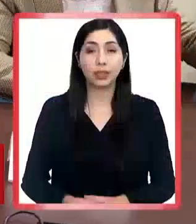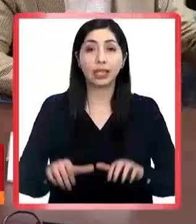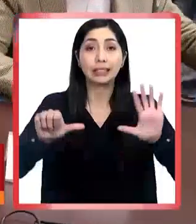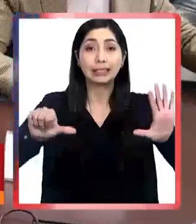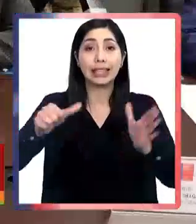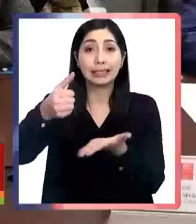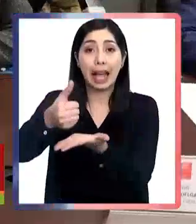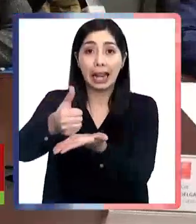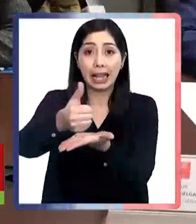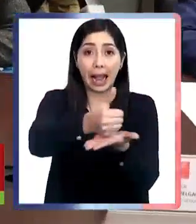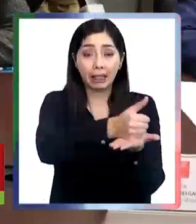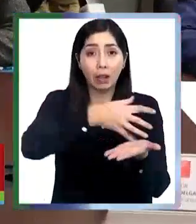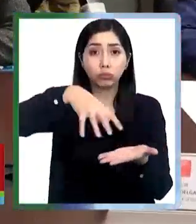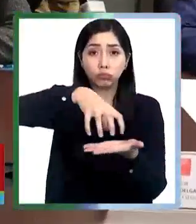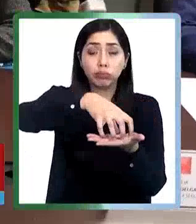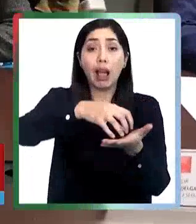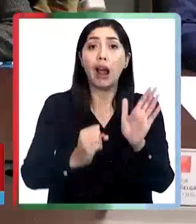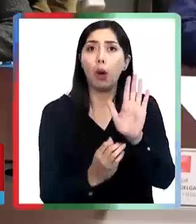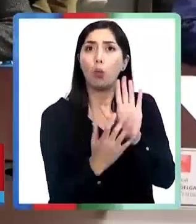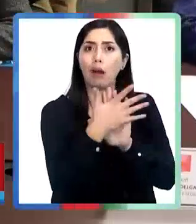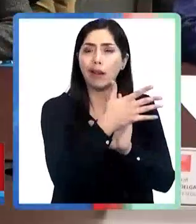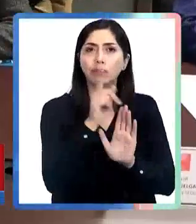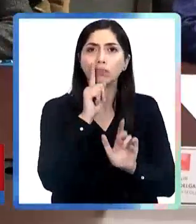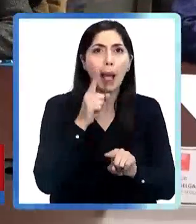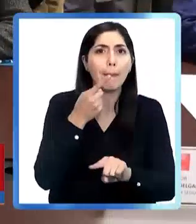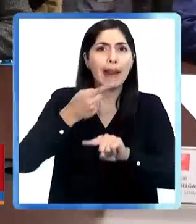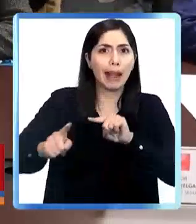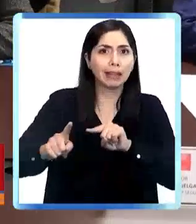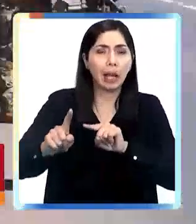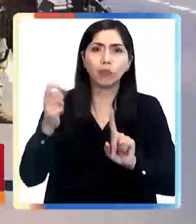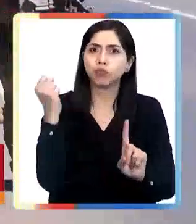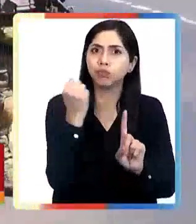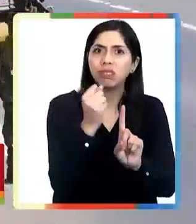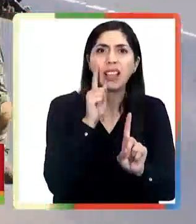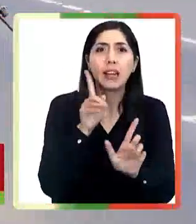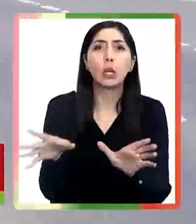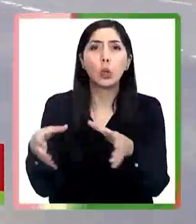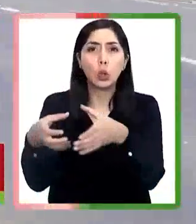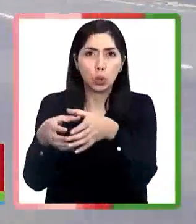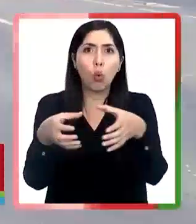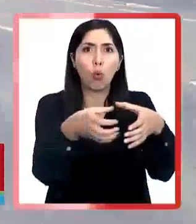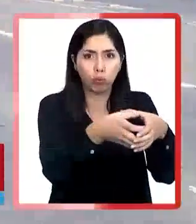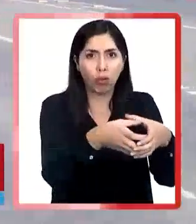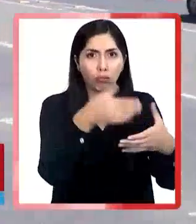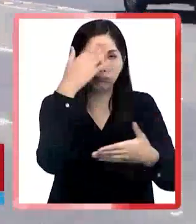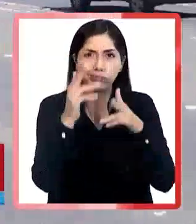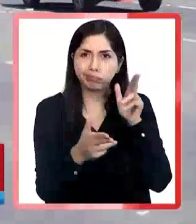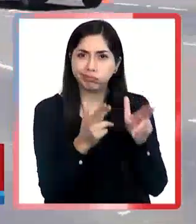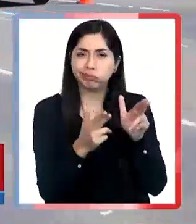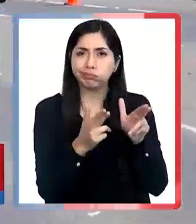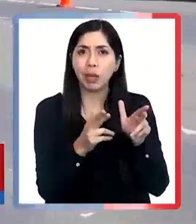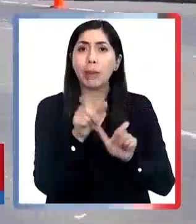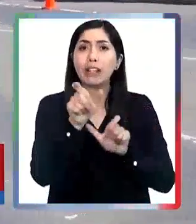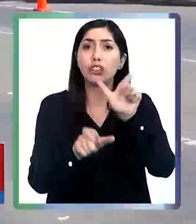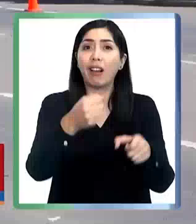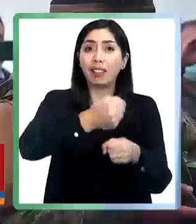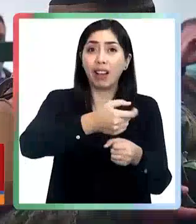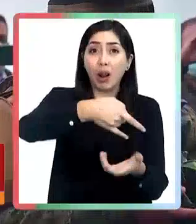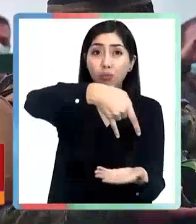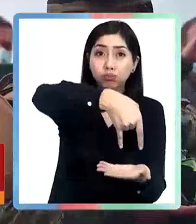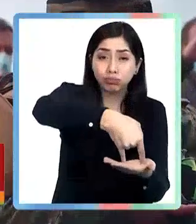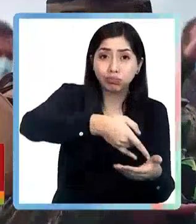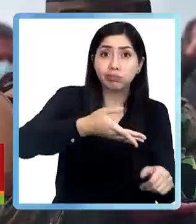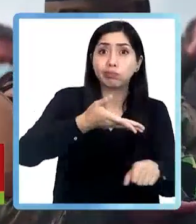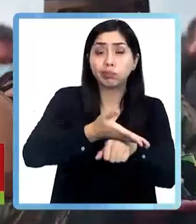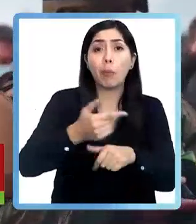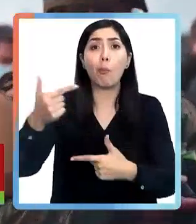Seis alcaldes de la Araucanía han recibido amenazas de muerte por grupos radicalizados. Parlamentarios piden no mexicanizar